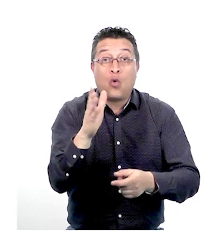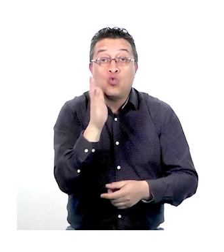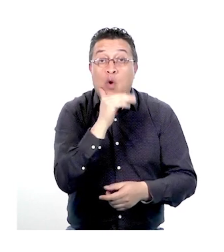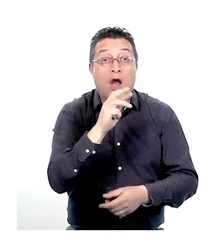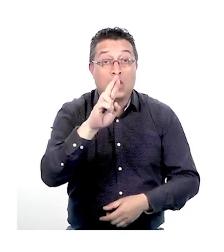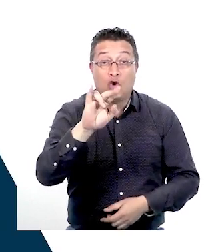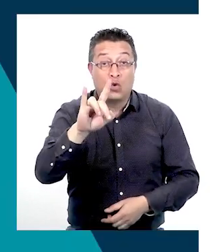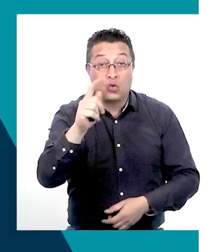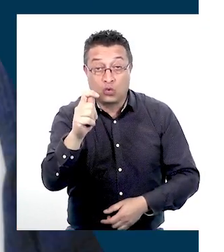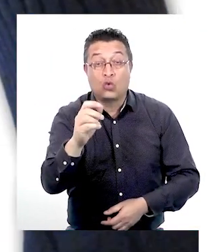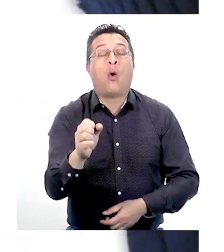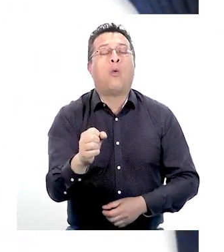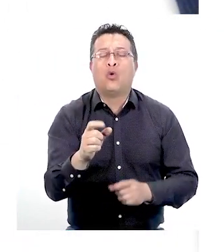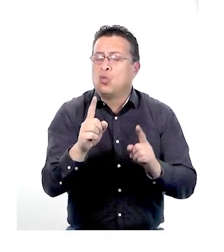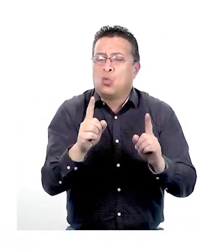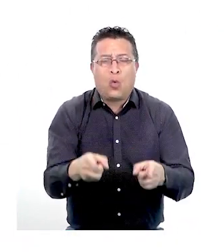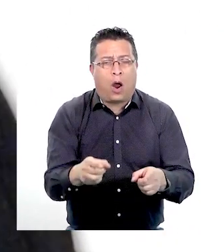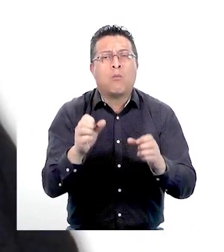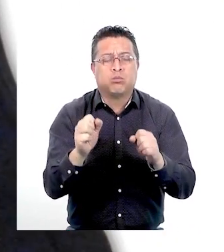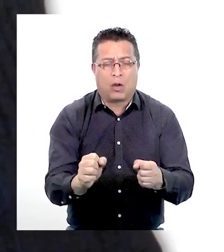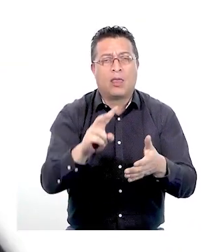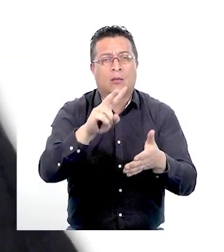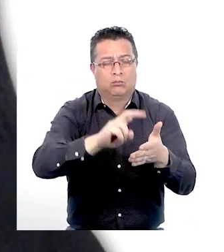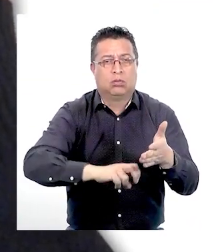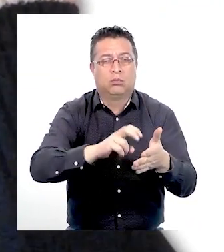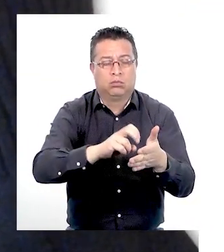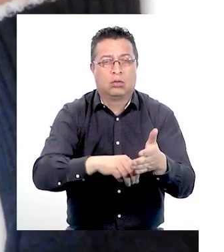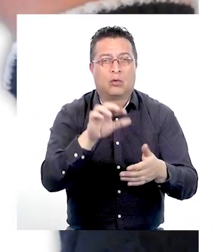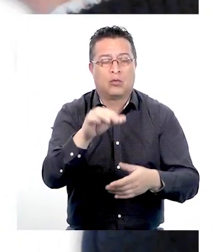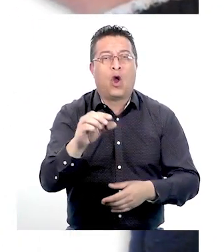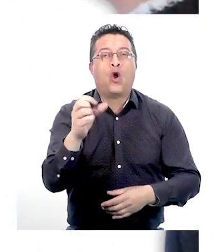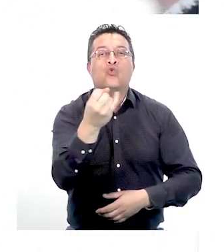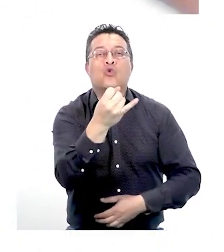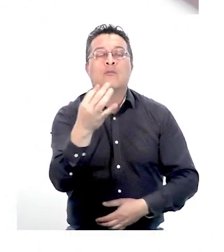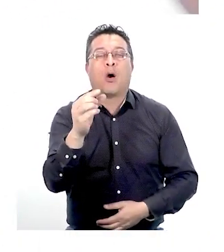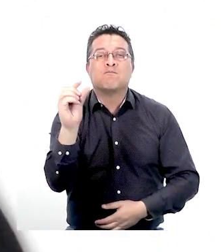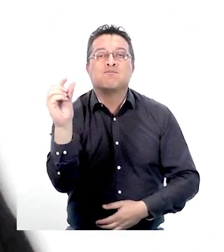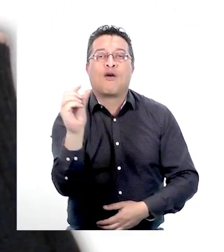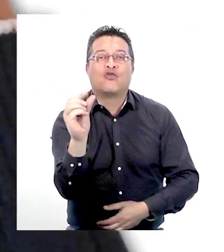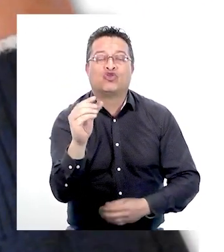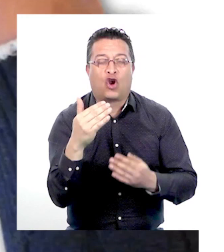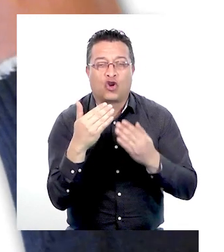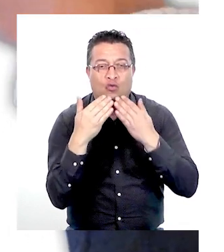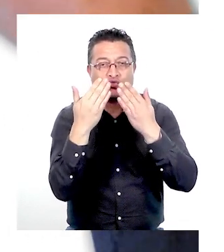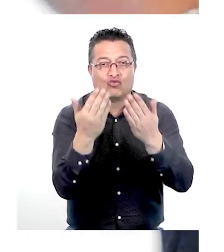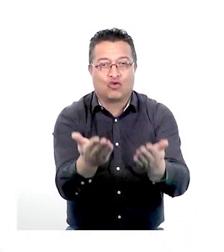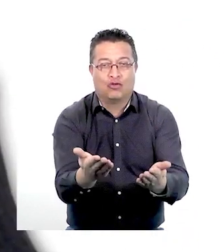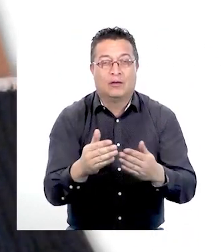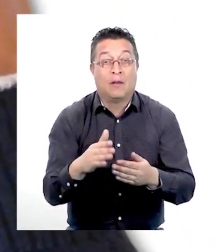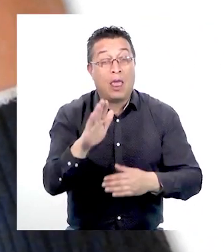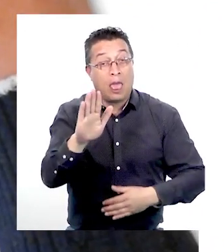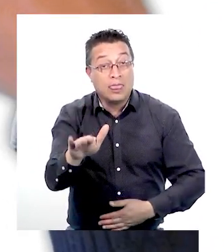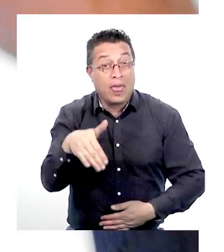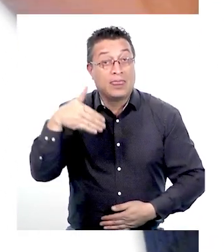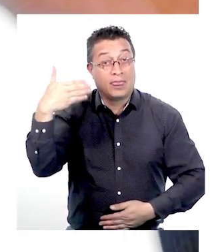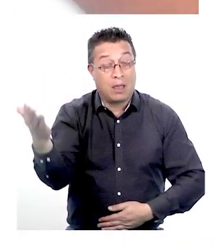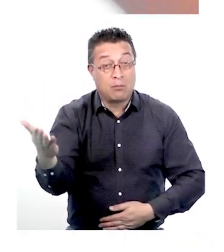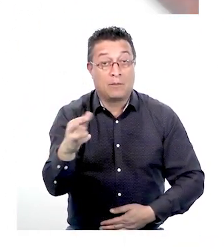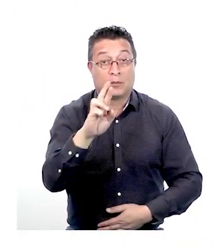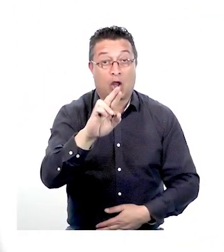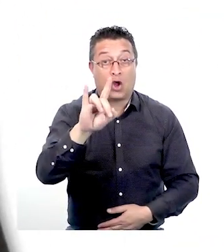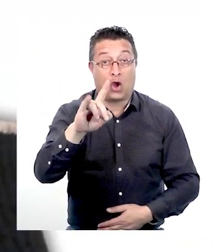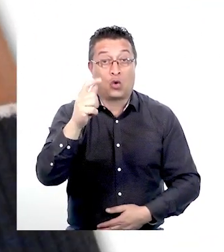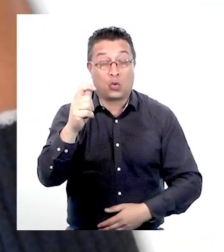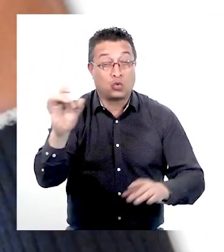RUT, igual puede cotizar. Mientras tanto le darán un número provisorio. Luego, cuando tengan